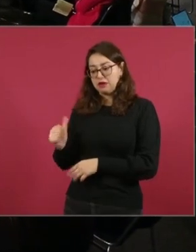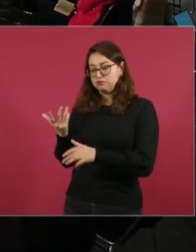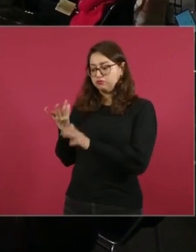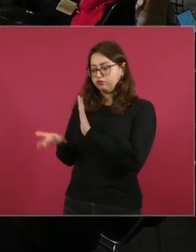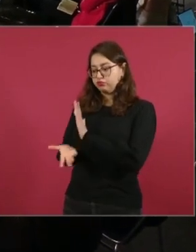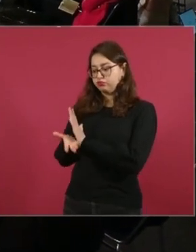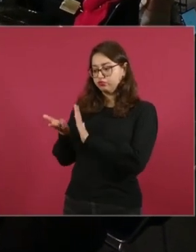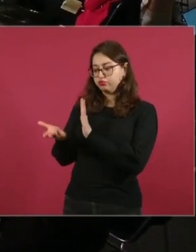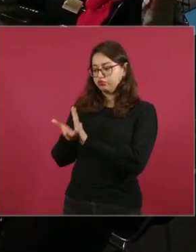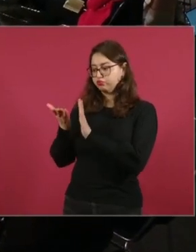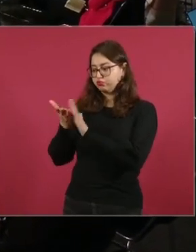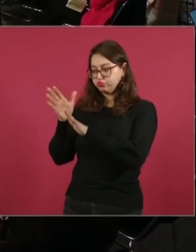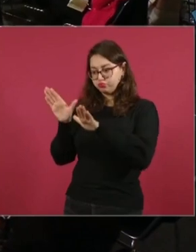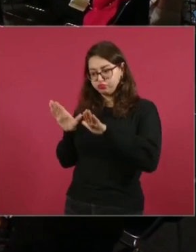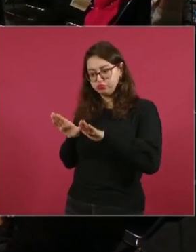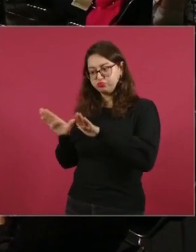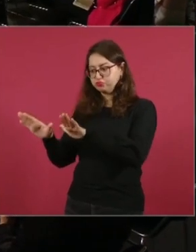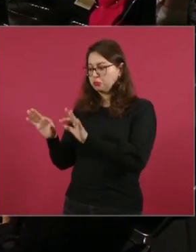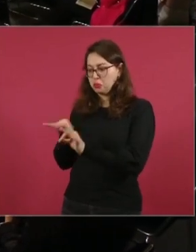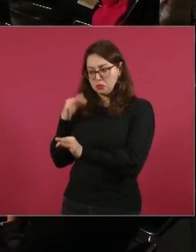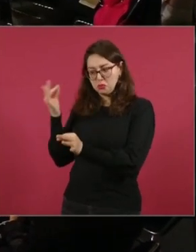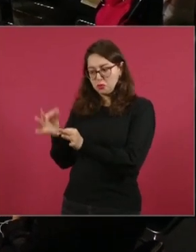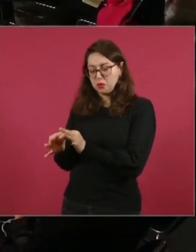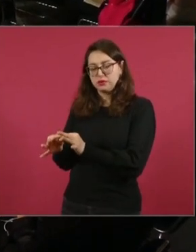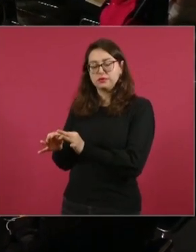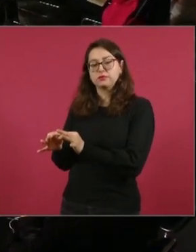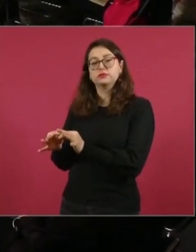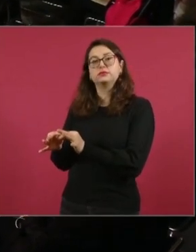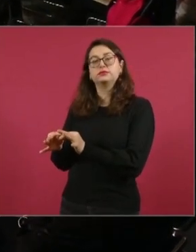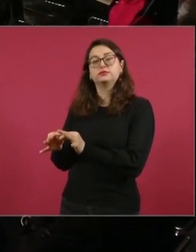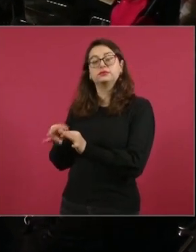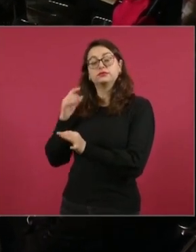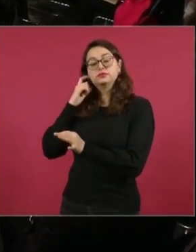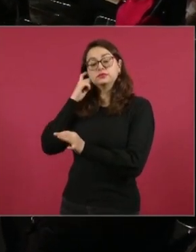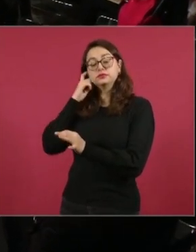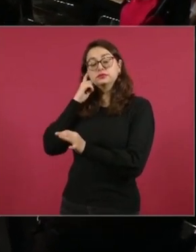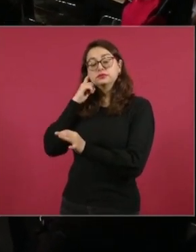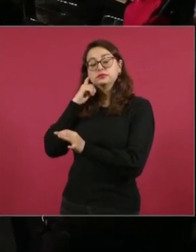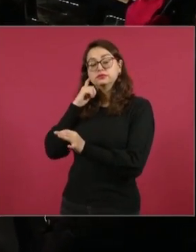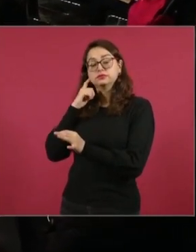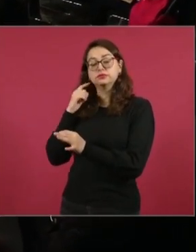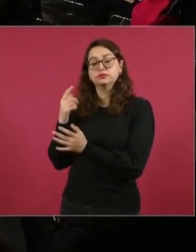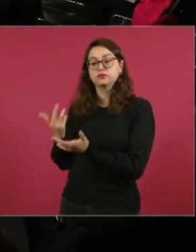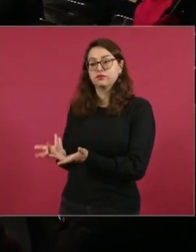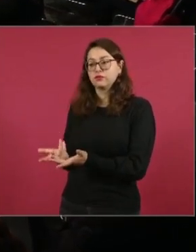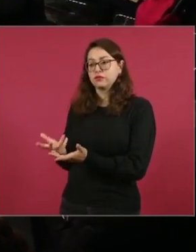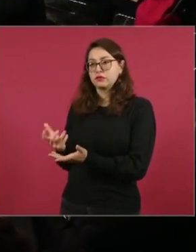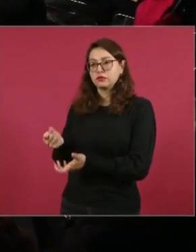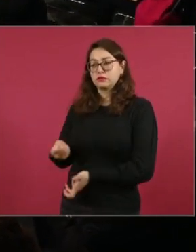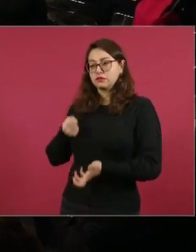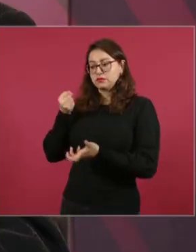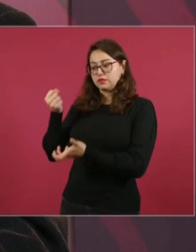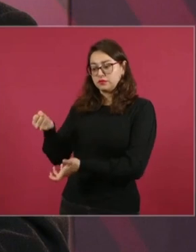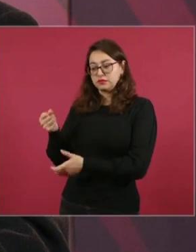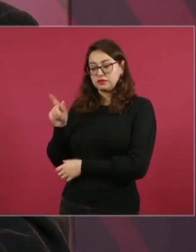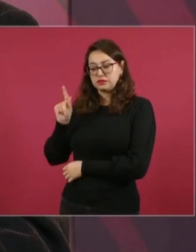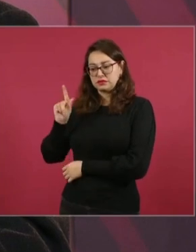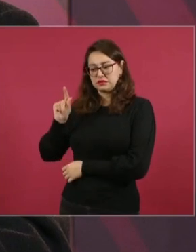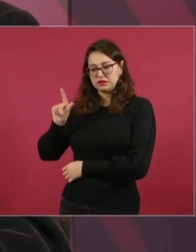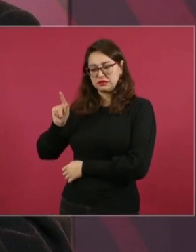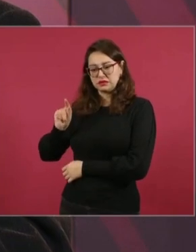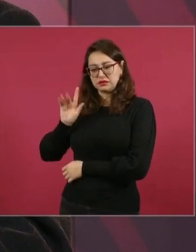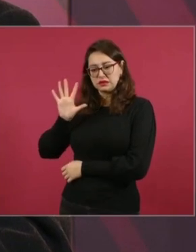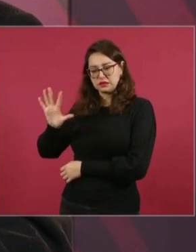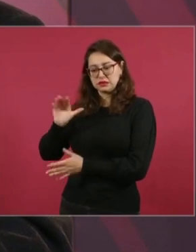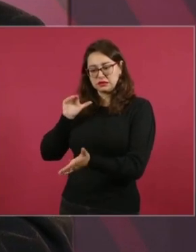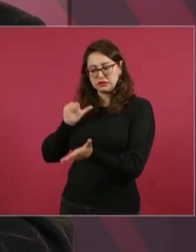representó una inversión de 70, 75